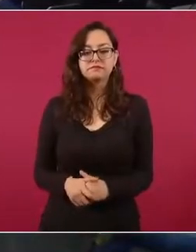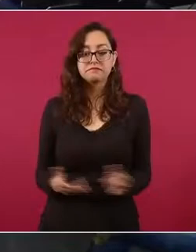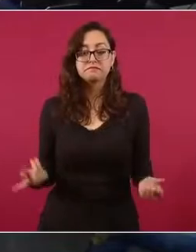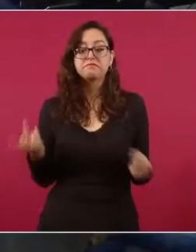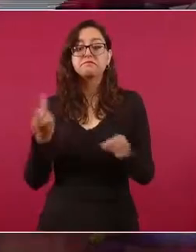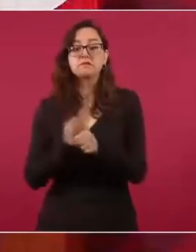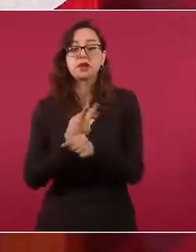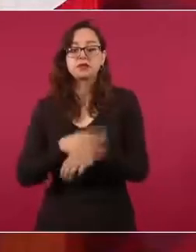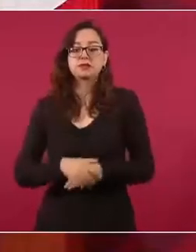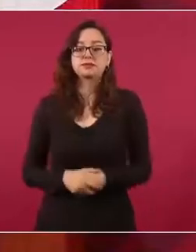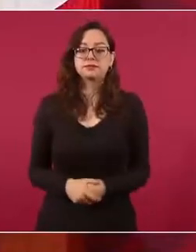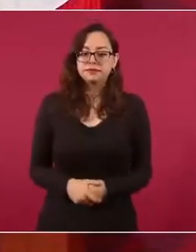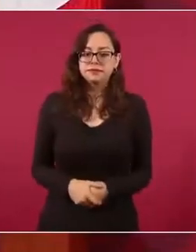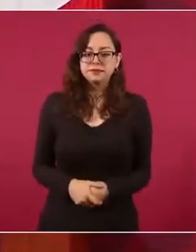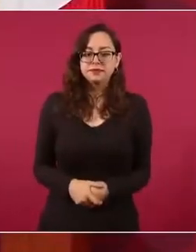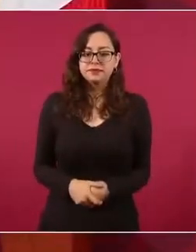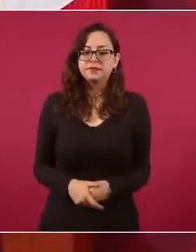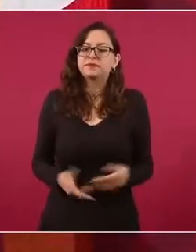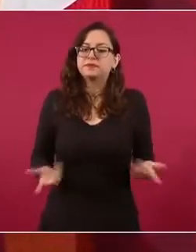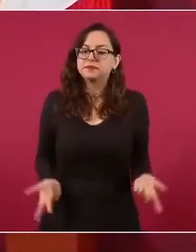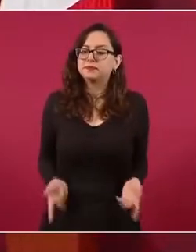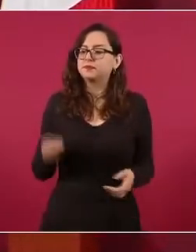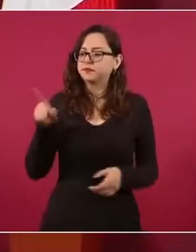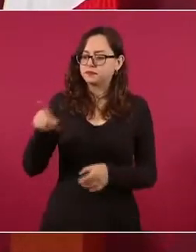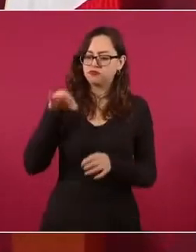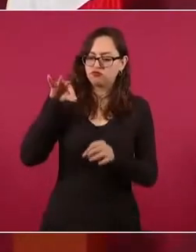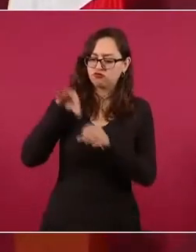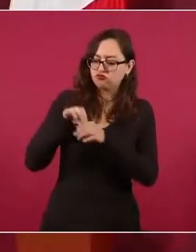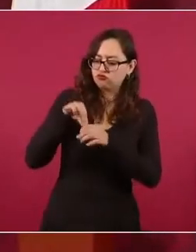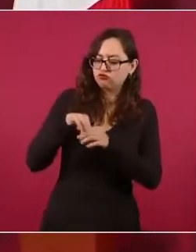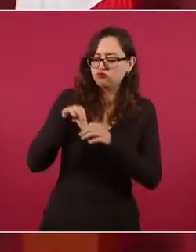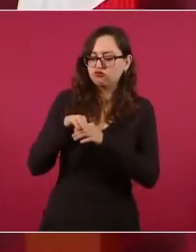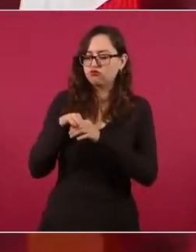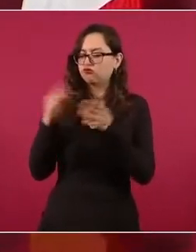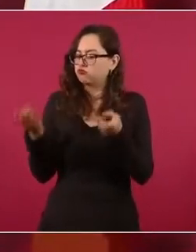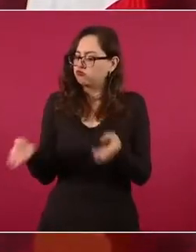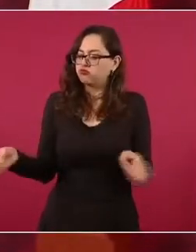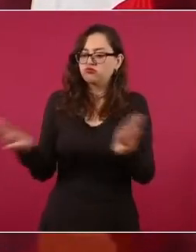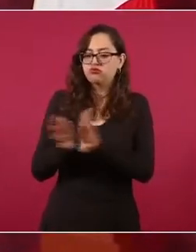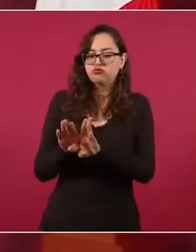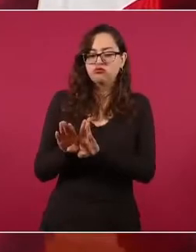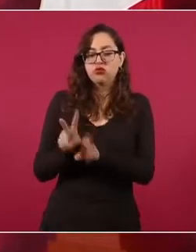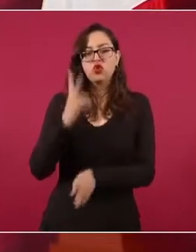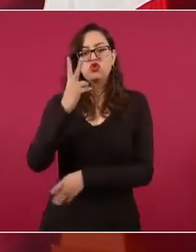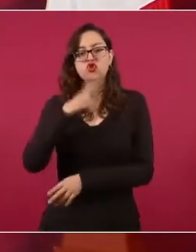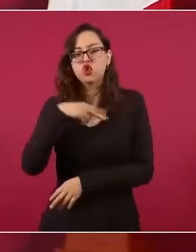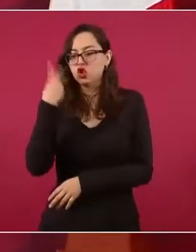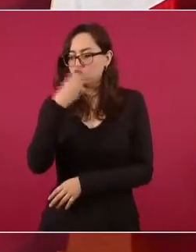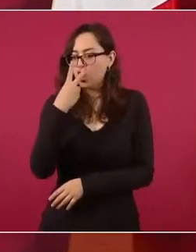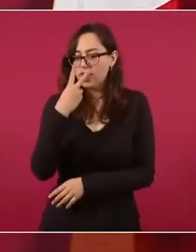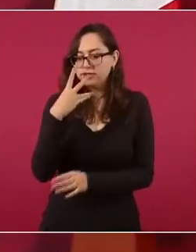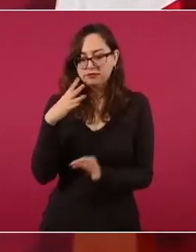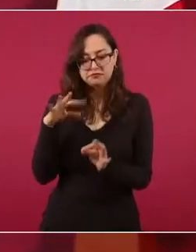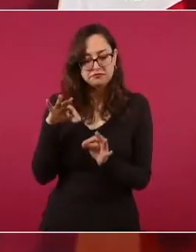después de cerradas las casillas ya tenían